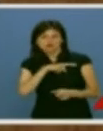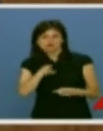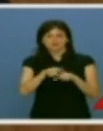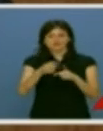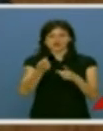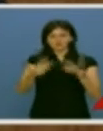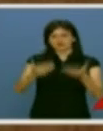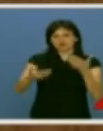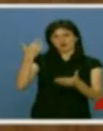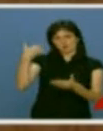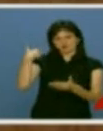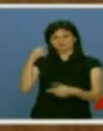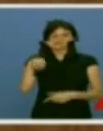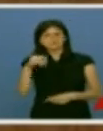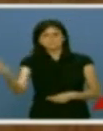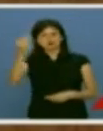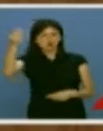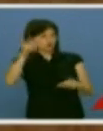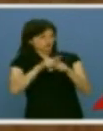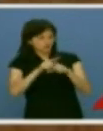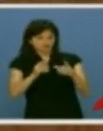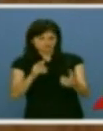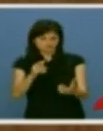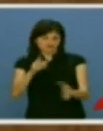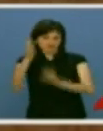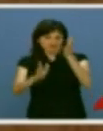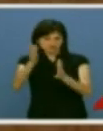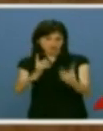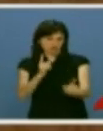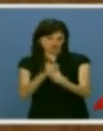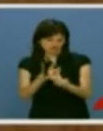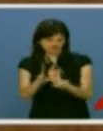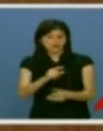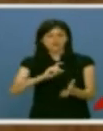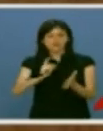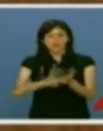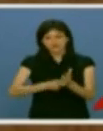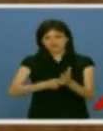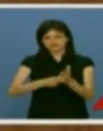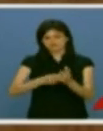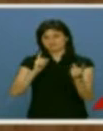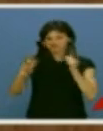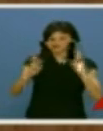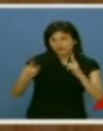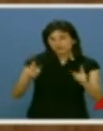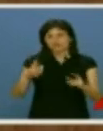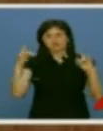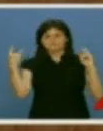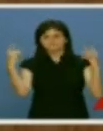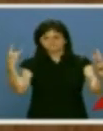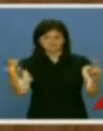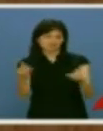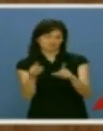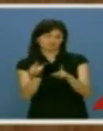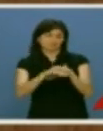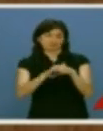anteriores. Seguiremos planteando mejoras en la lucha contra incendios, la aprobación de una ley, la mejora de los medios, la creación de parques comarcales de bomberos.